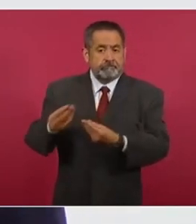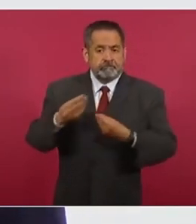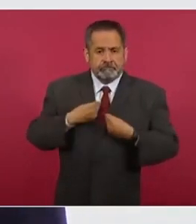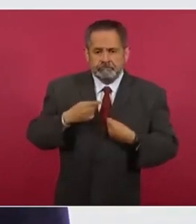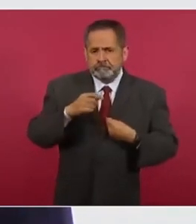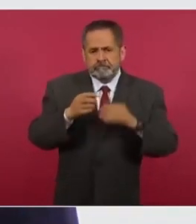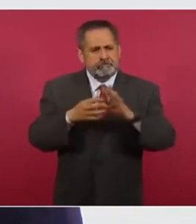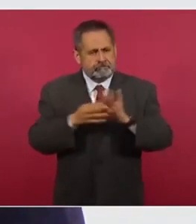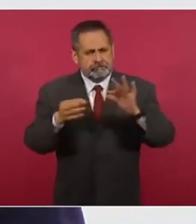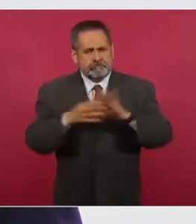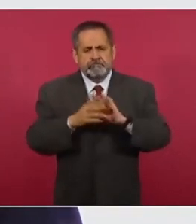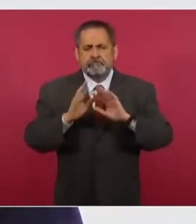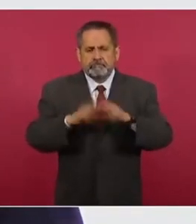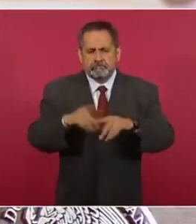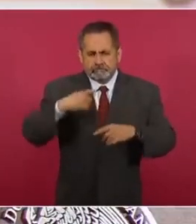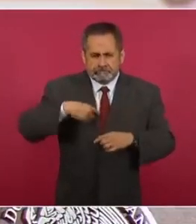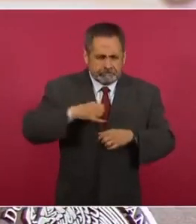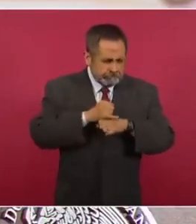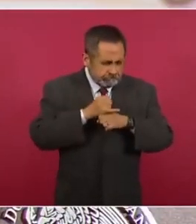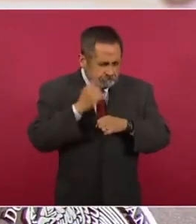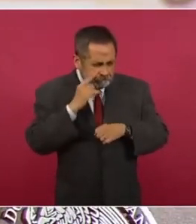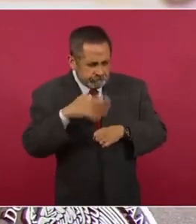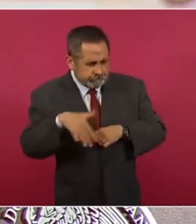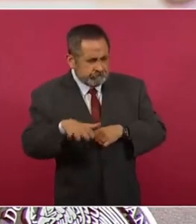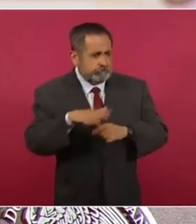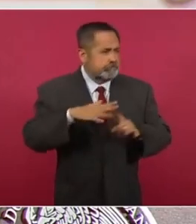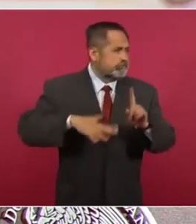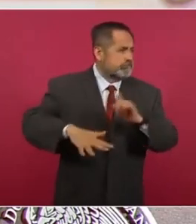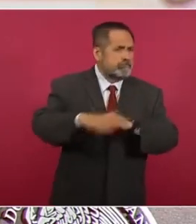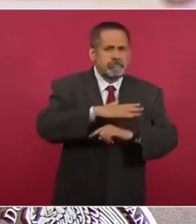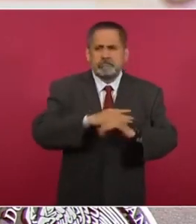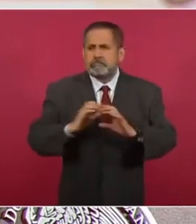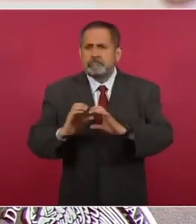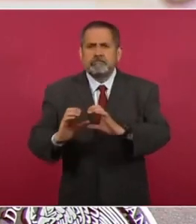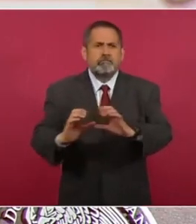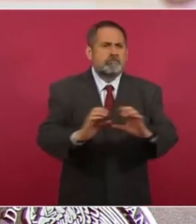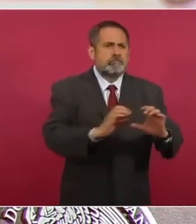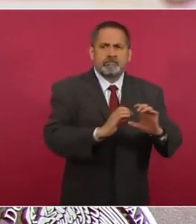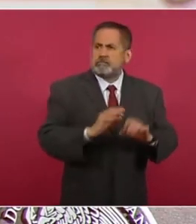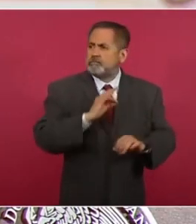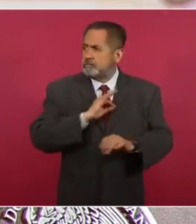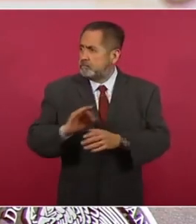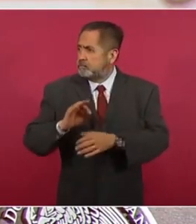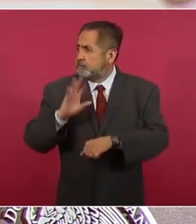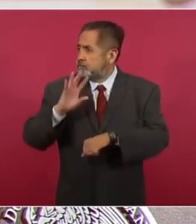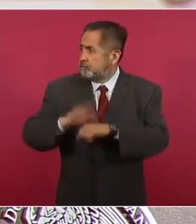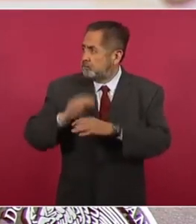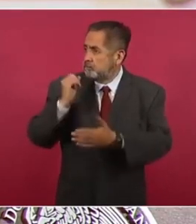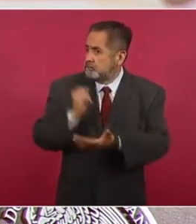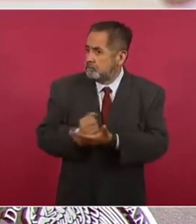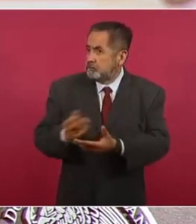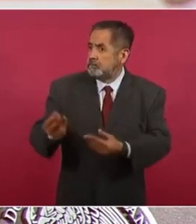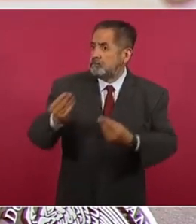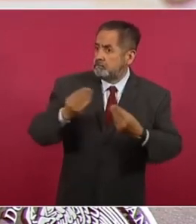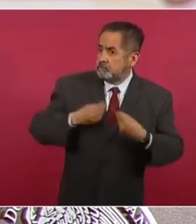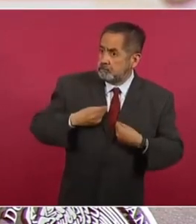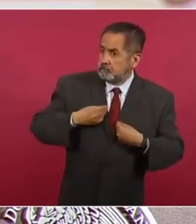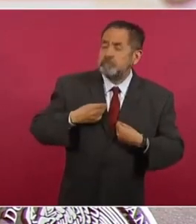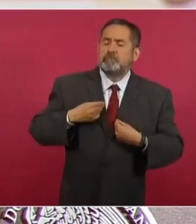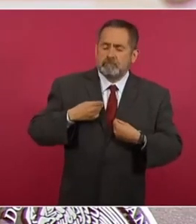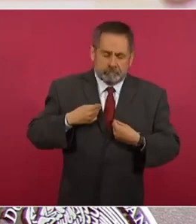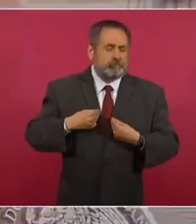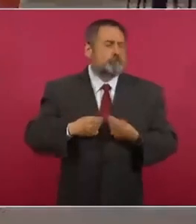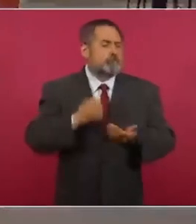detallados estudios y manifestaciones de impacto ambiental que han sido evaluados y aprobados por